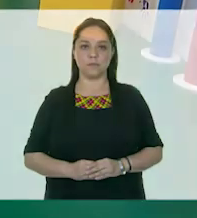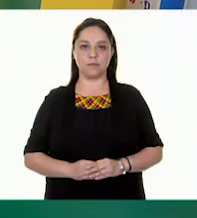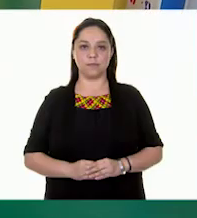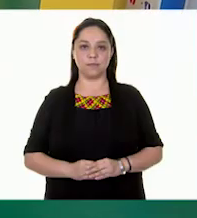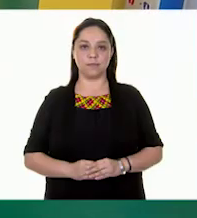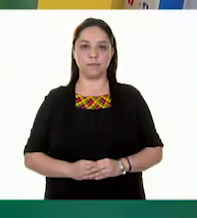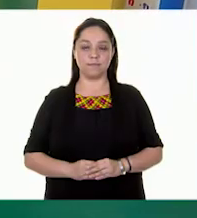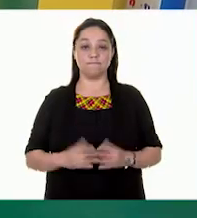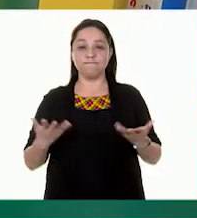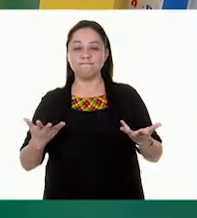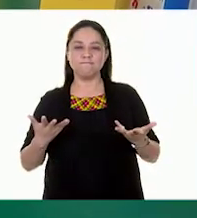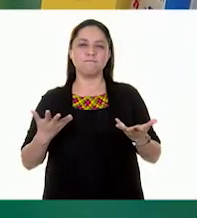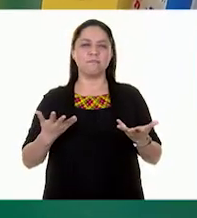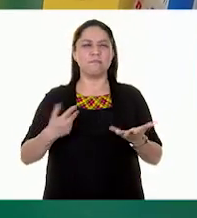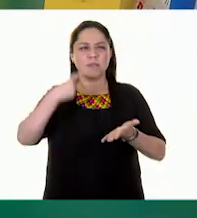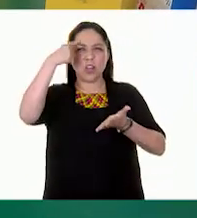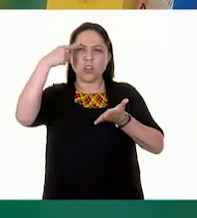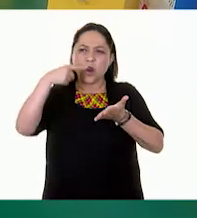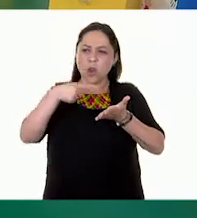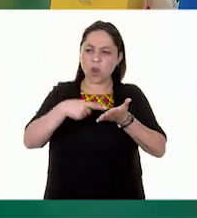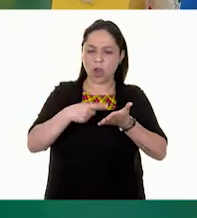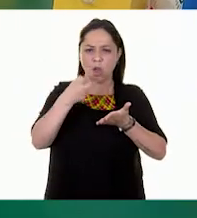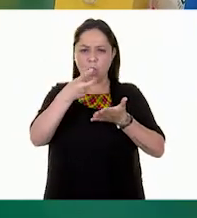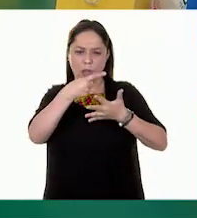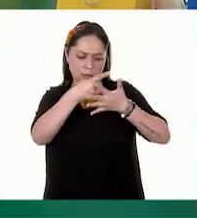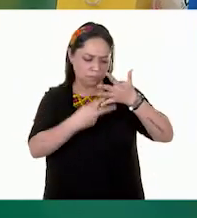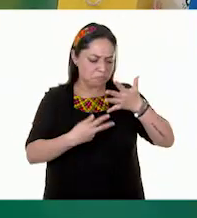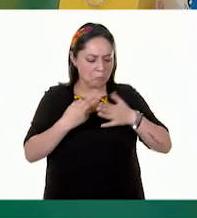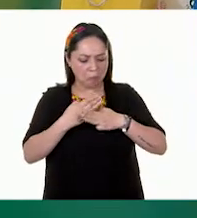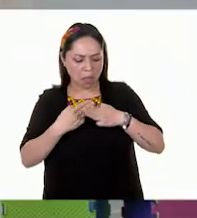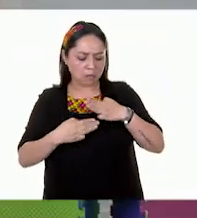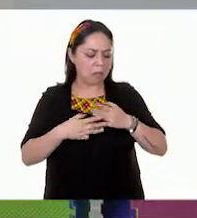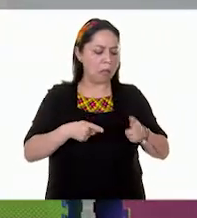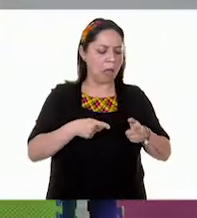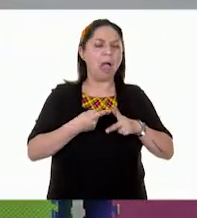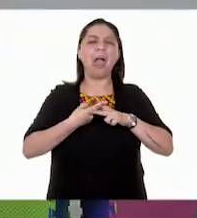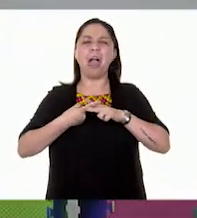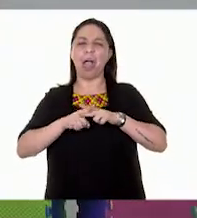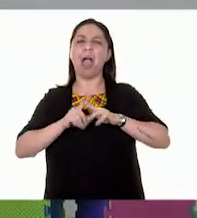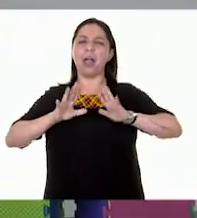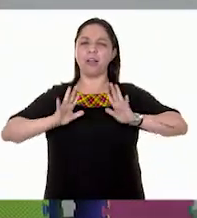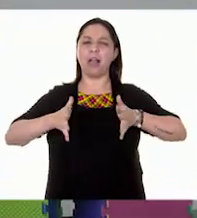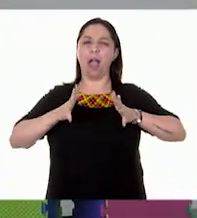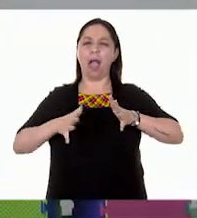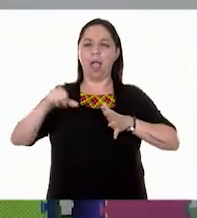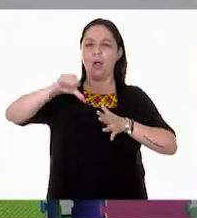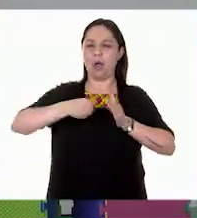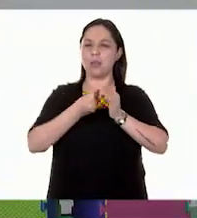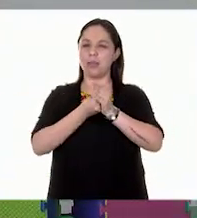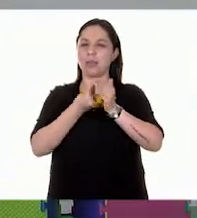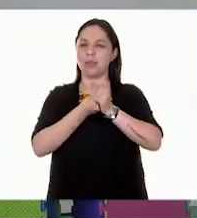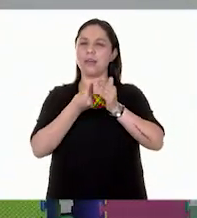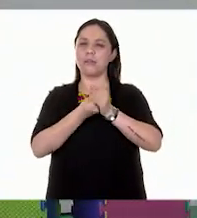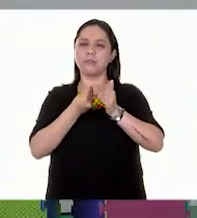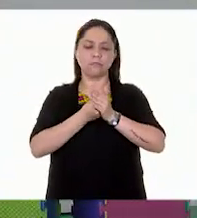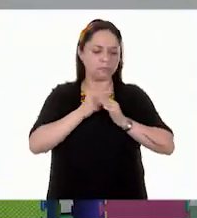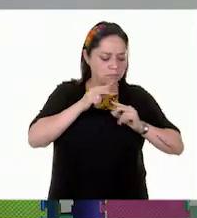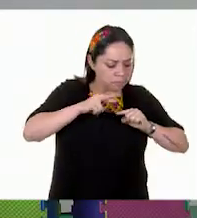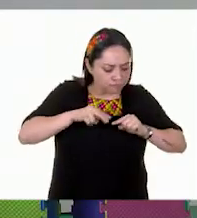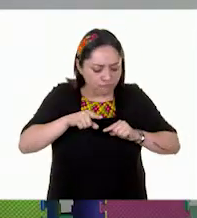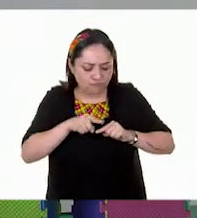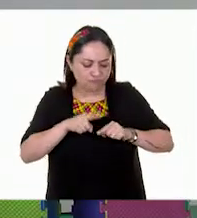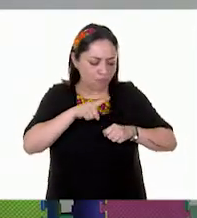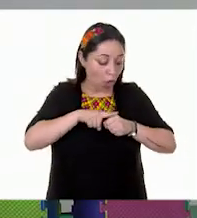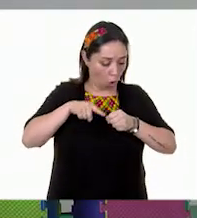A ver, yo creo que con estos materiales sí podemos empezar la clase de hoy. ¿Qué tenemos por aquí? Tenemos